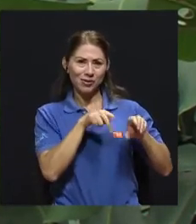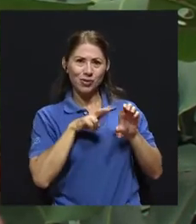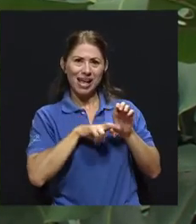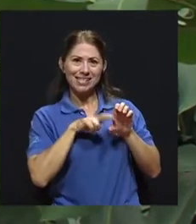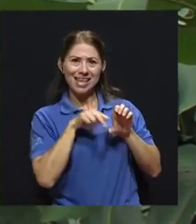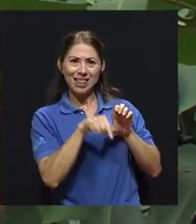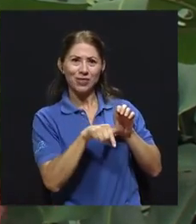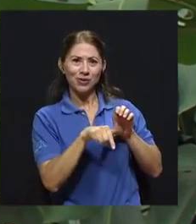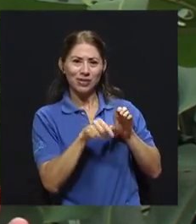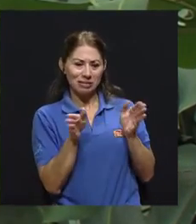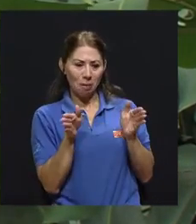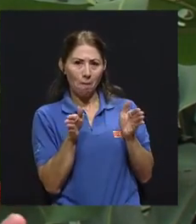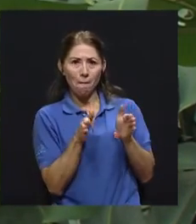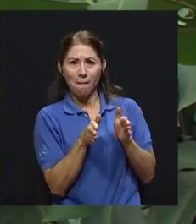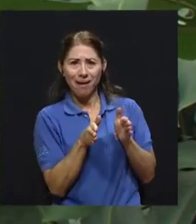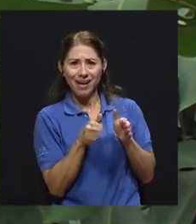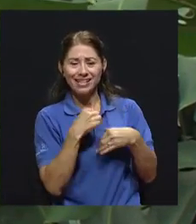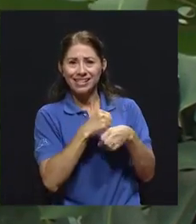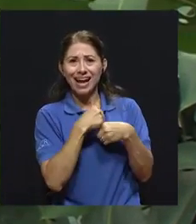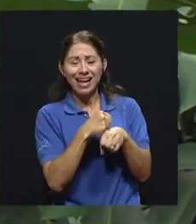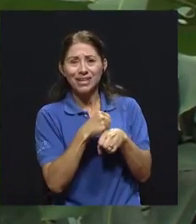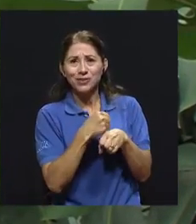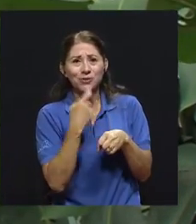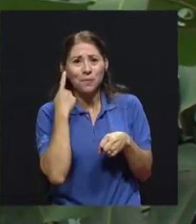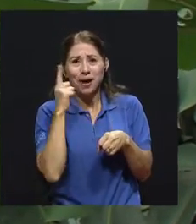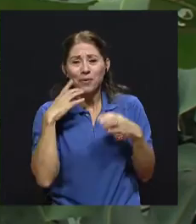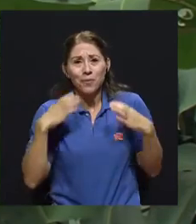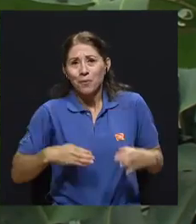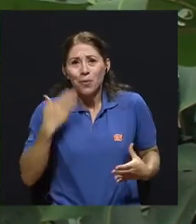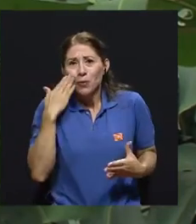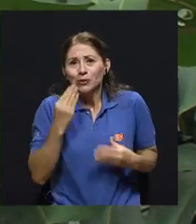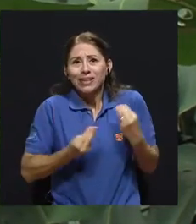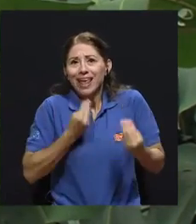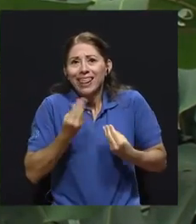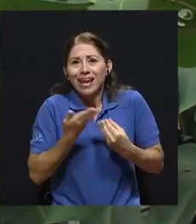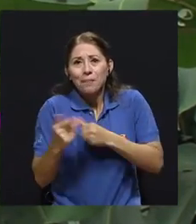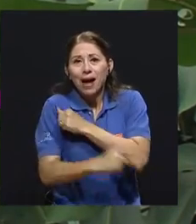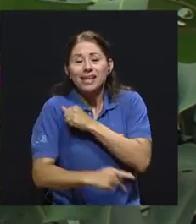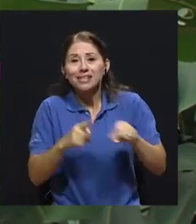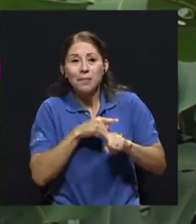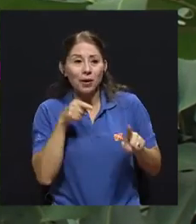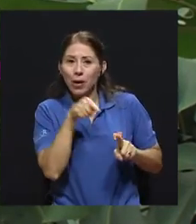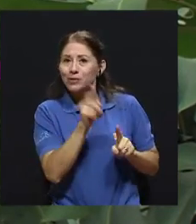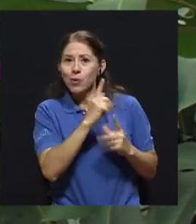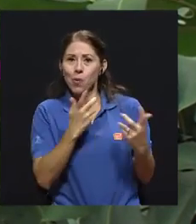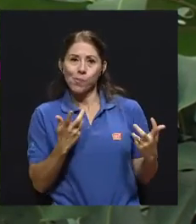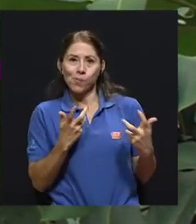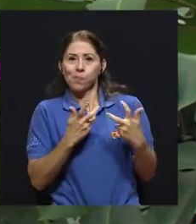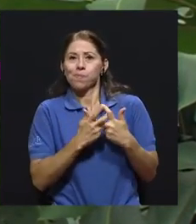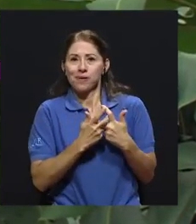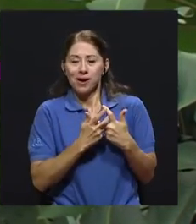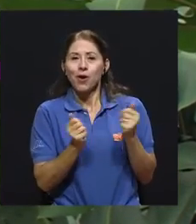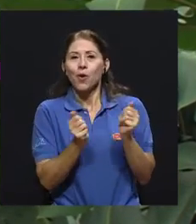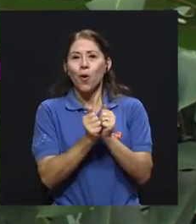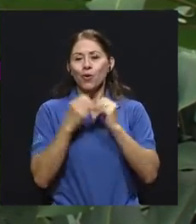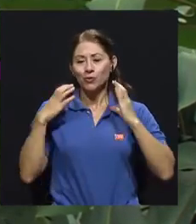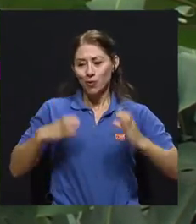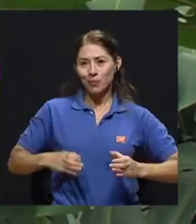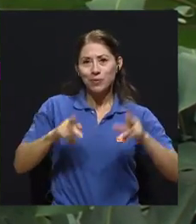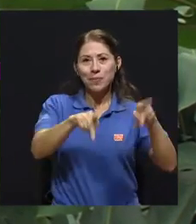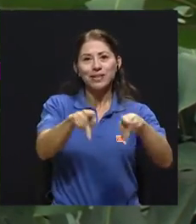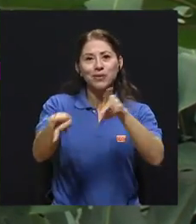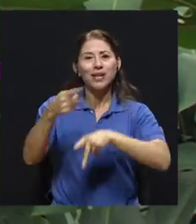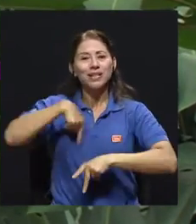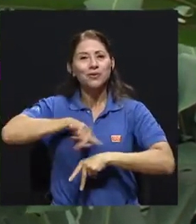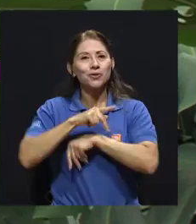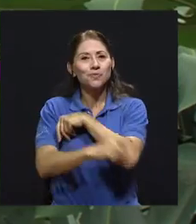anatomía, yo no sé de qué país, pero no necesariamente obedece a lo que la media de las personas en nuestro país y en el mundo, podría decirse,